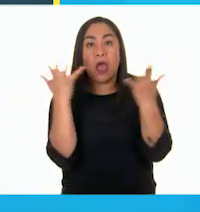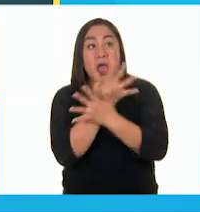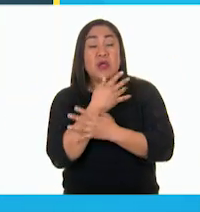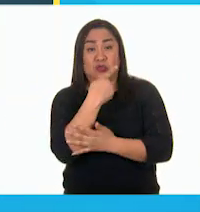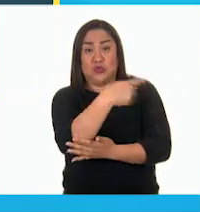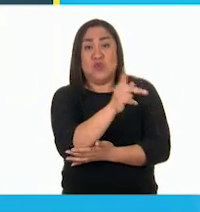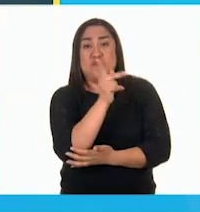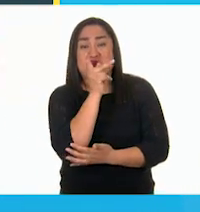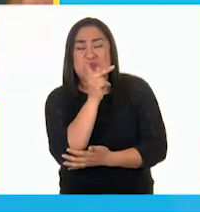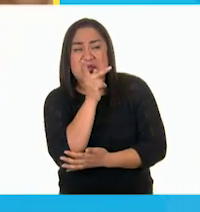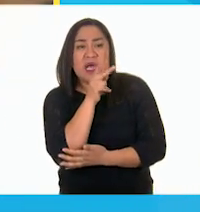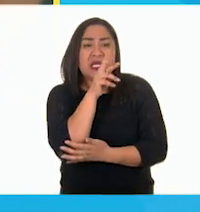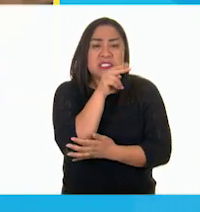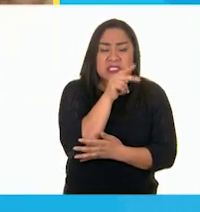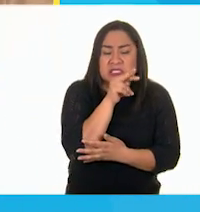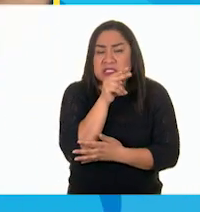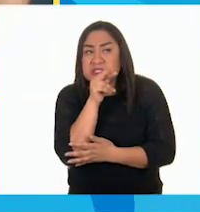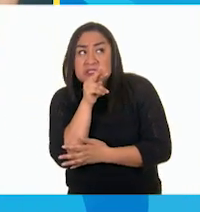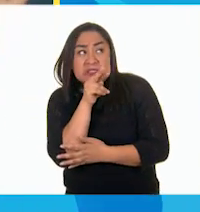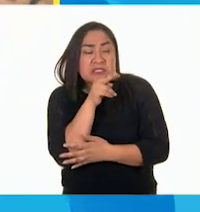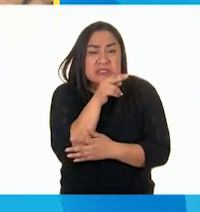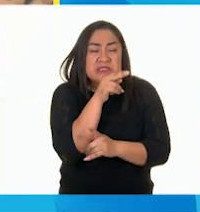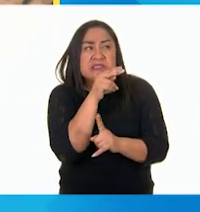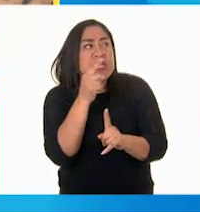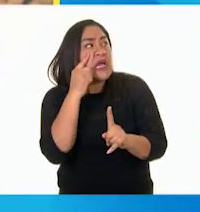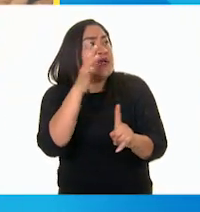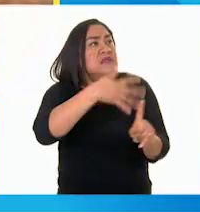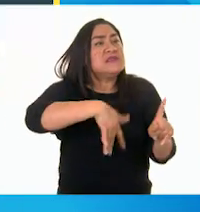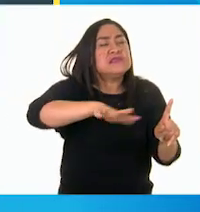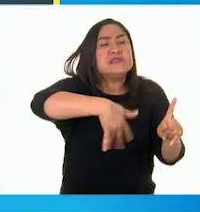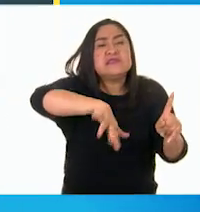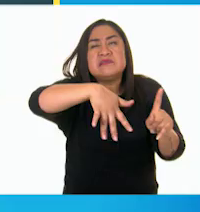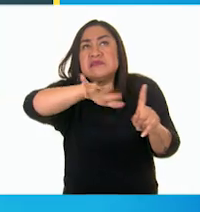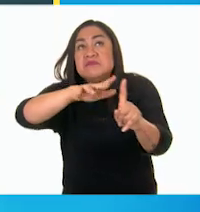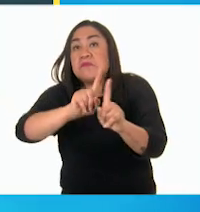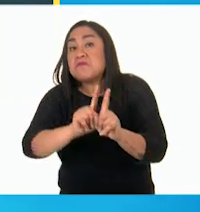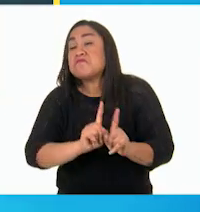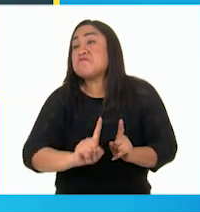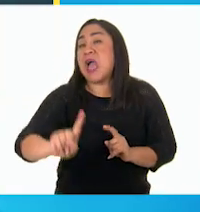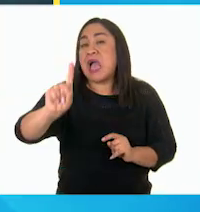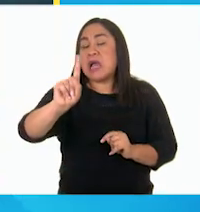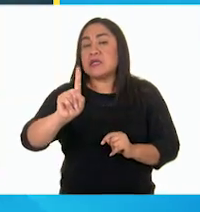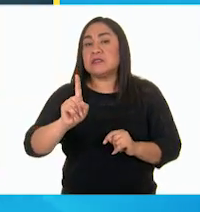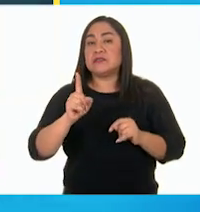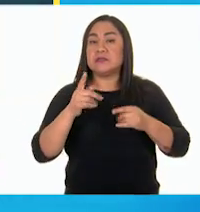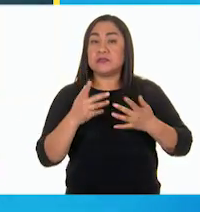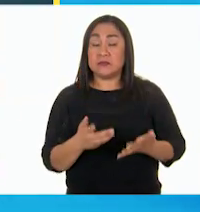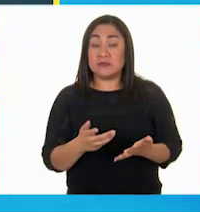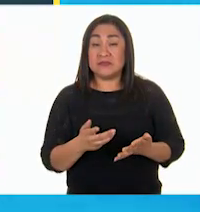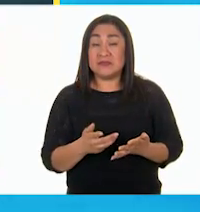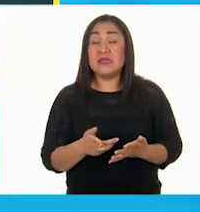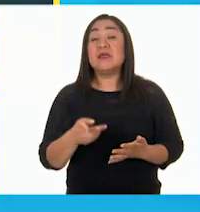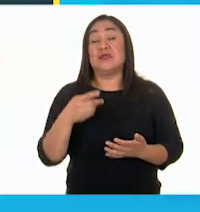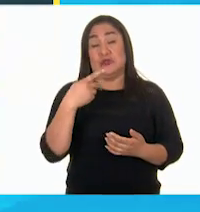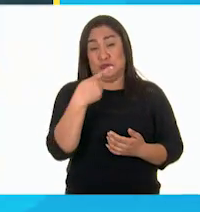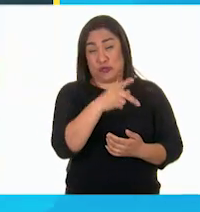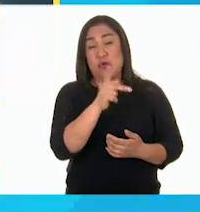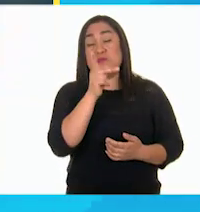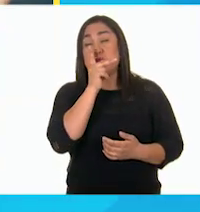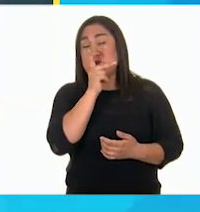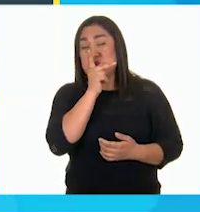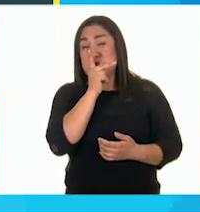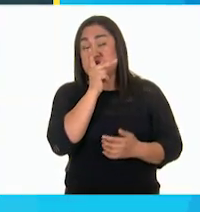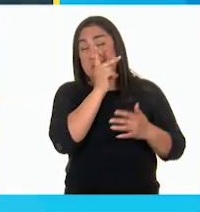que estaba muy preocupado, había salido a buscarle. Y que por desgracia, al andar en el mar,